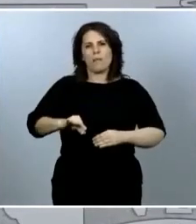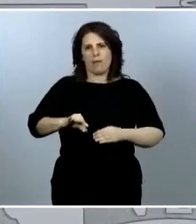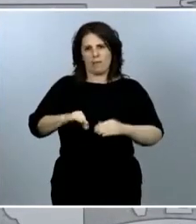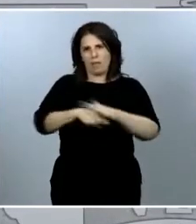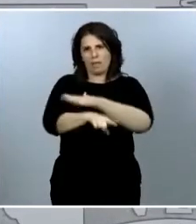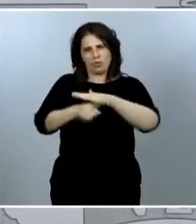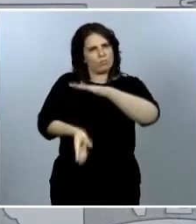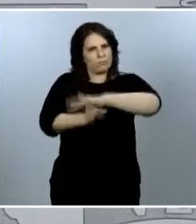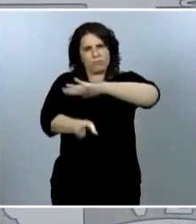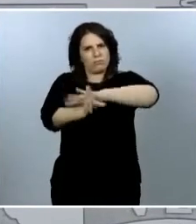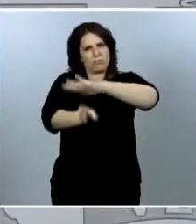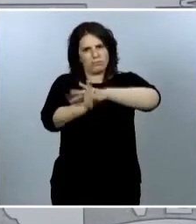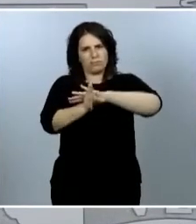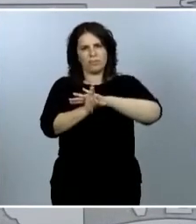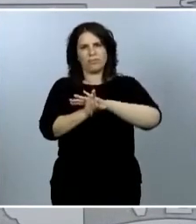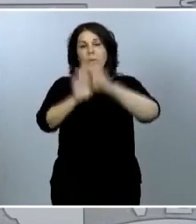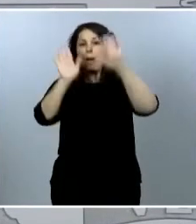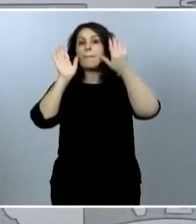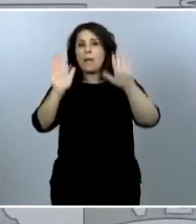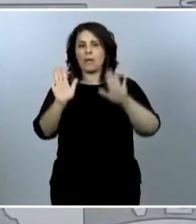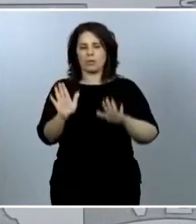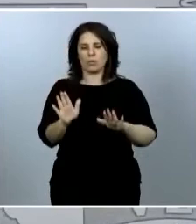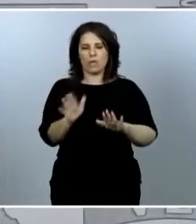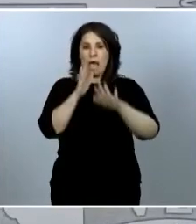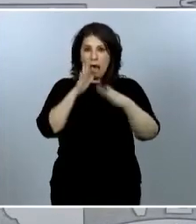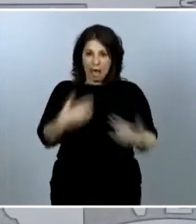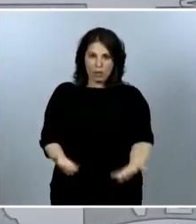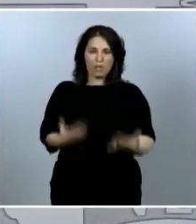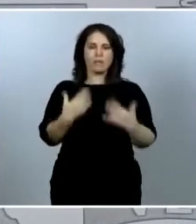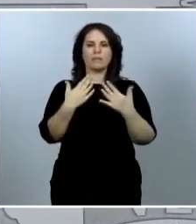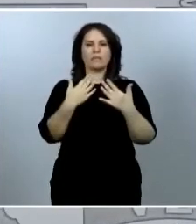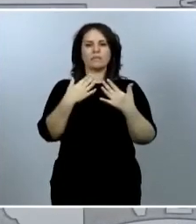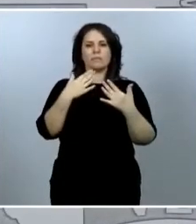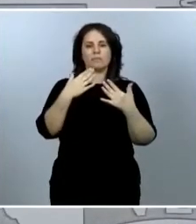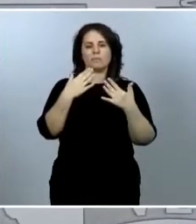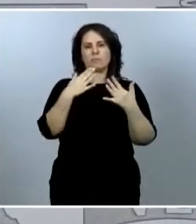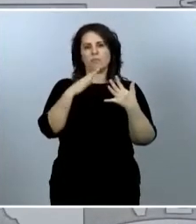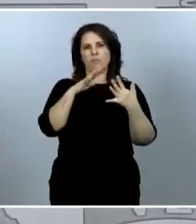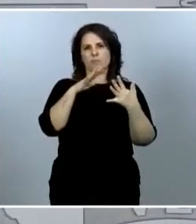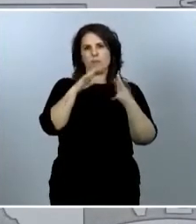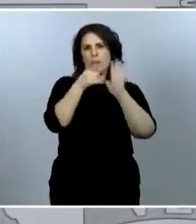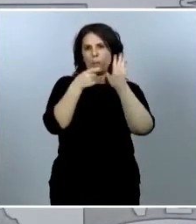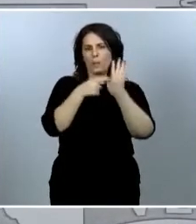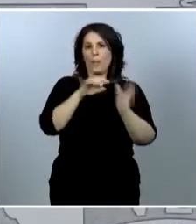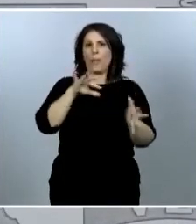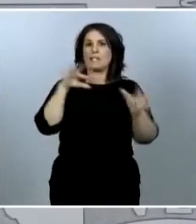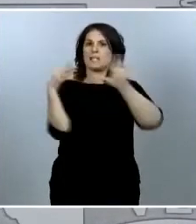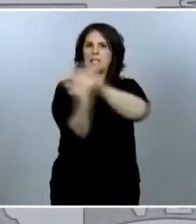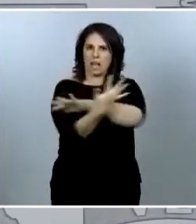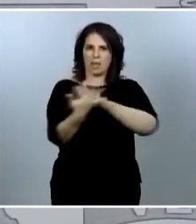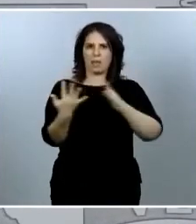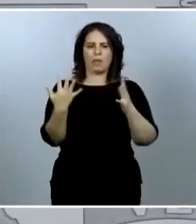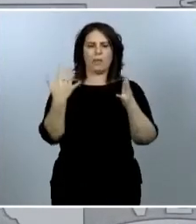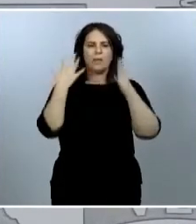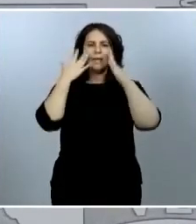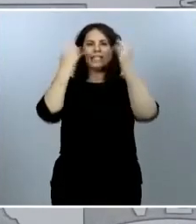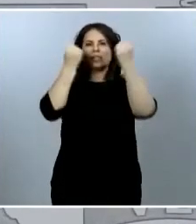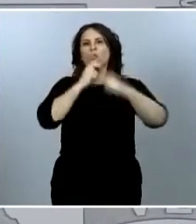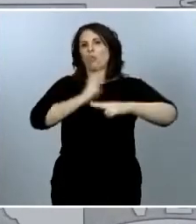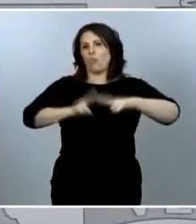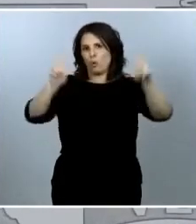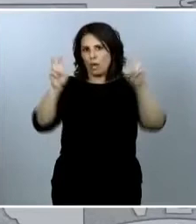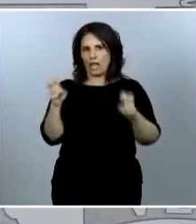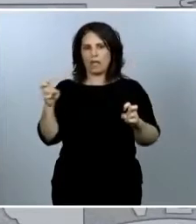en el marco de esta desescalada institucional, en cuanto se alcanzan por parte de los distintos territorios la fase 3,